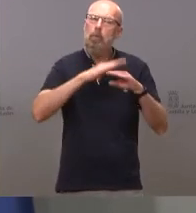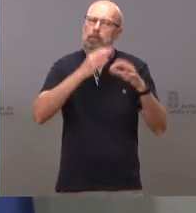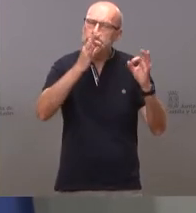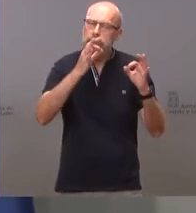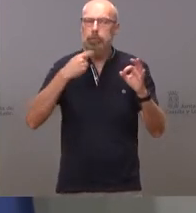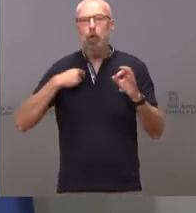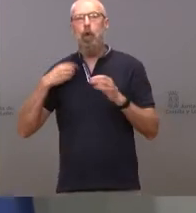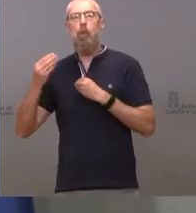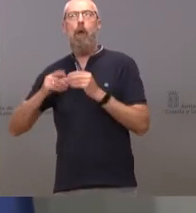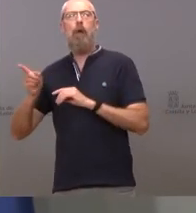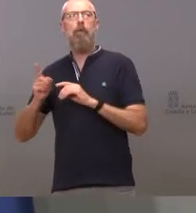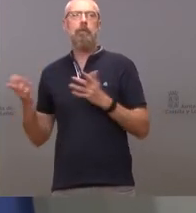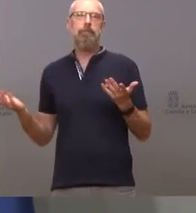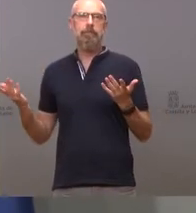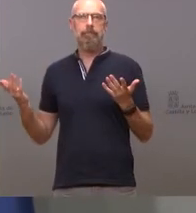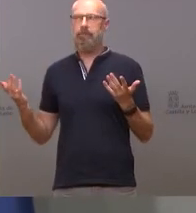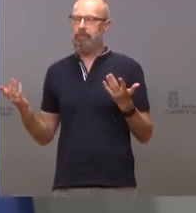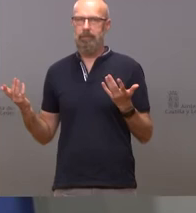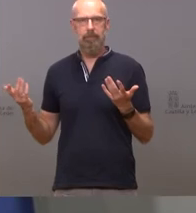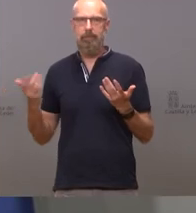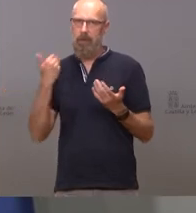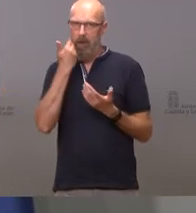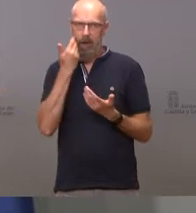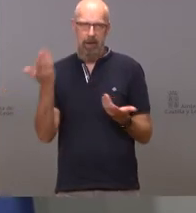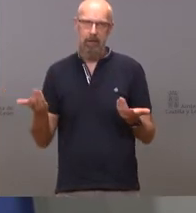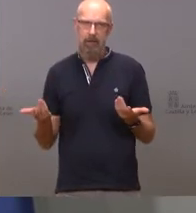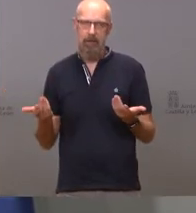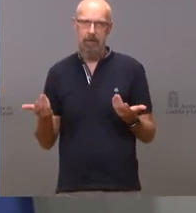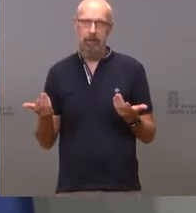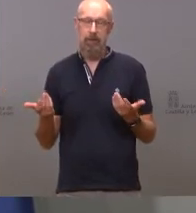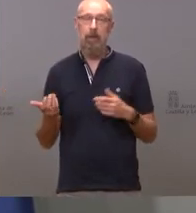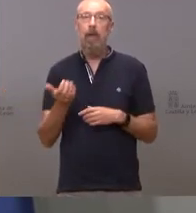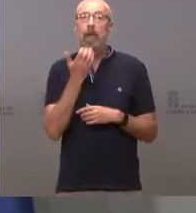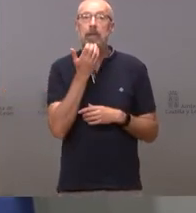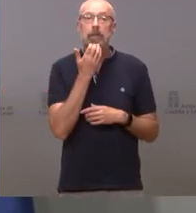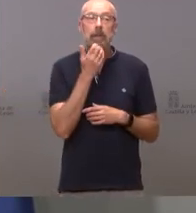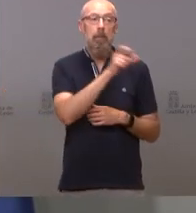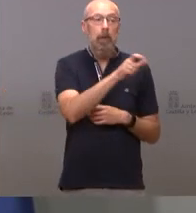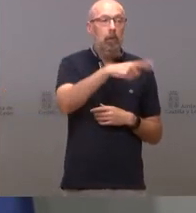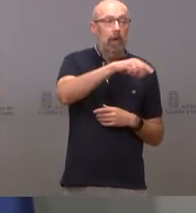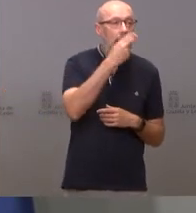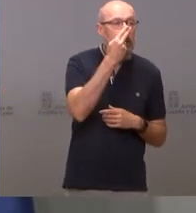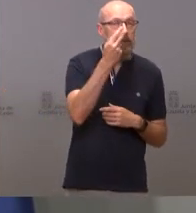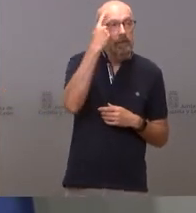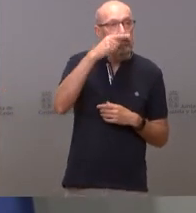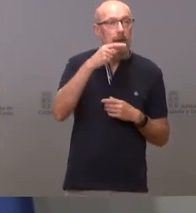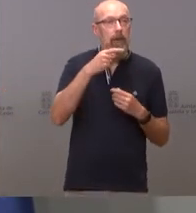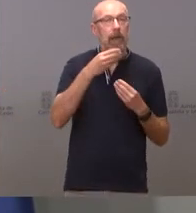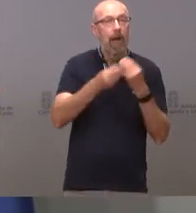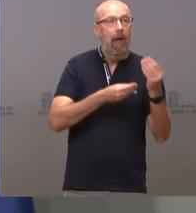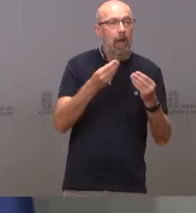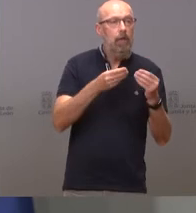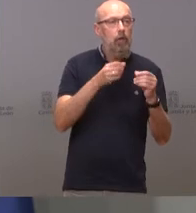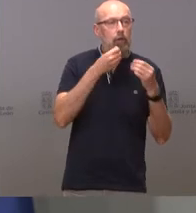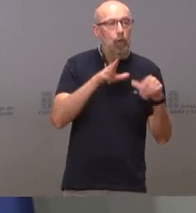y si alguien quiere saber qué es lo que ha sucedido ahí hay una historia y la historia de la pandemia